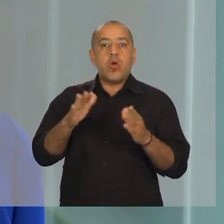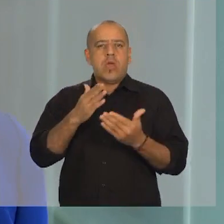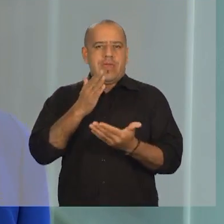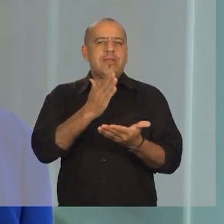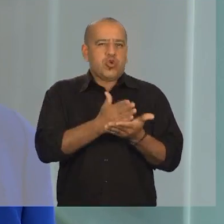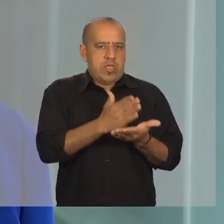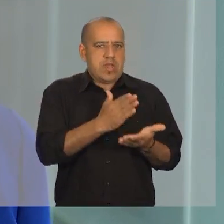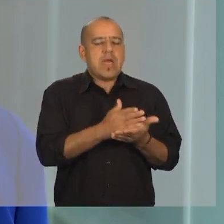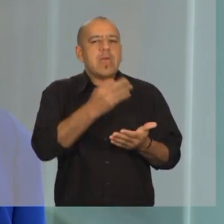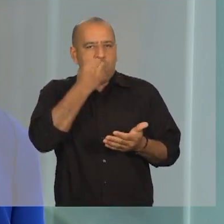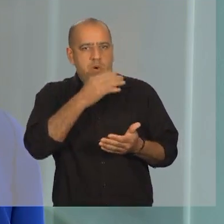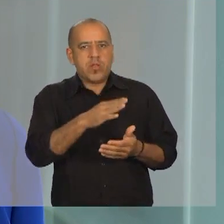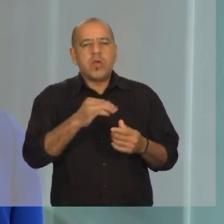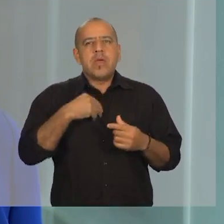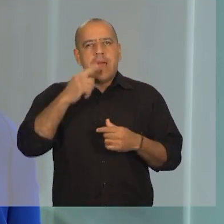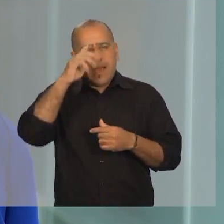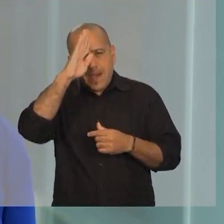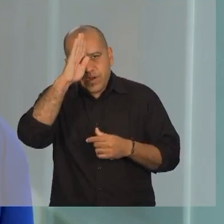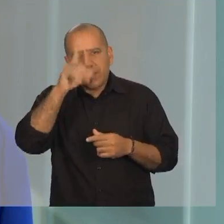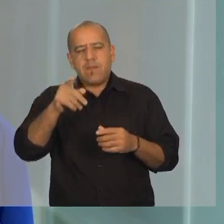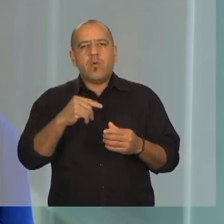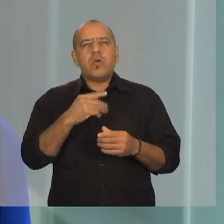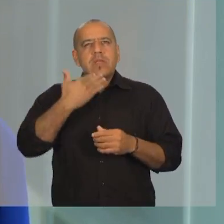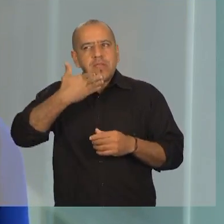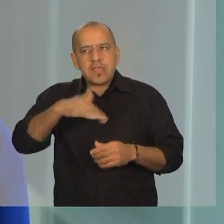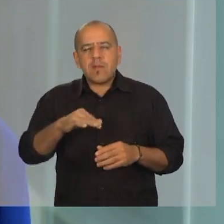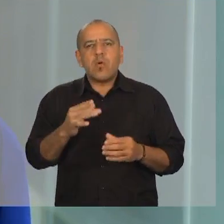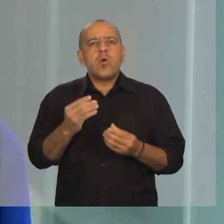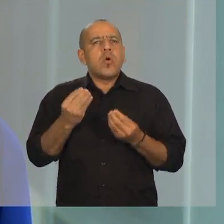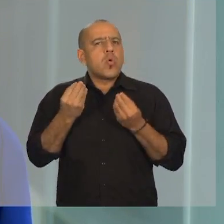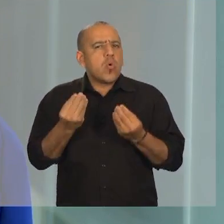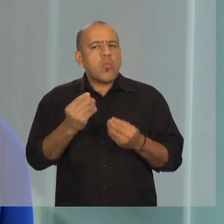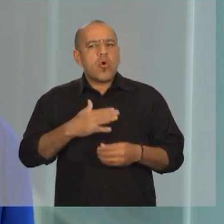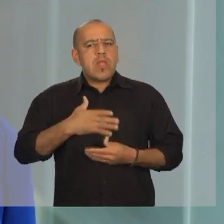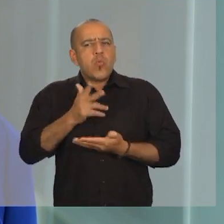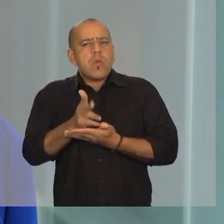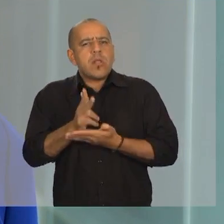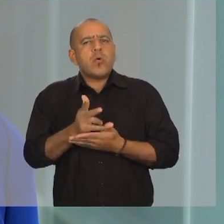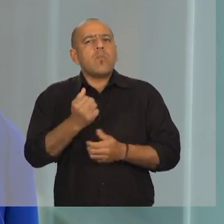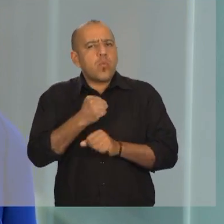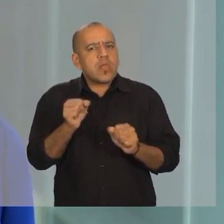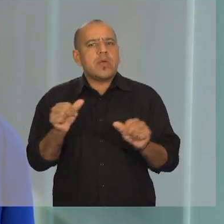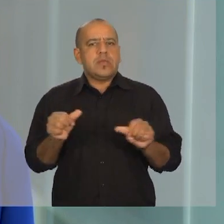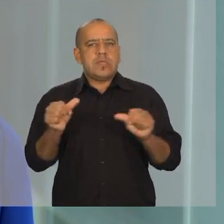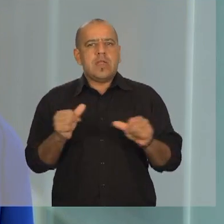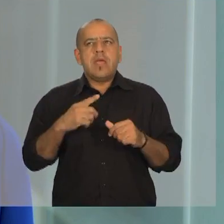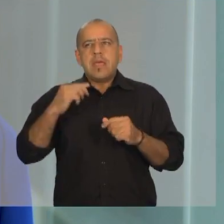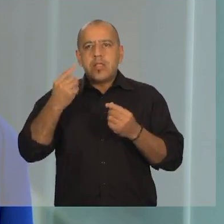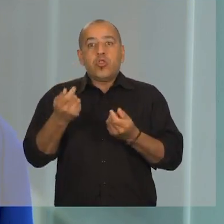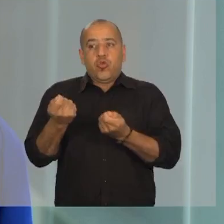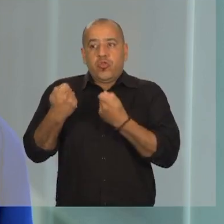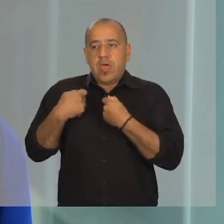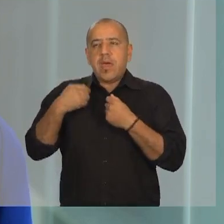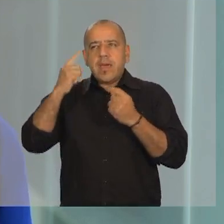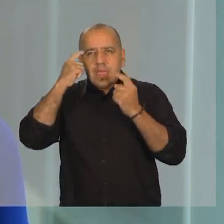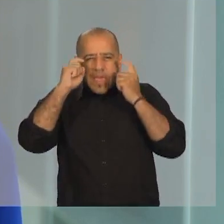solidaridad. Nos ayuda a distinguir y aprender hasta dónde puede llegar el ser humano. Nos aporta el conocer